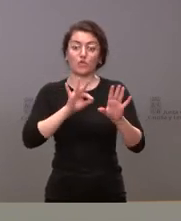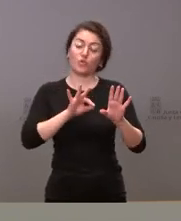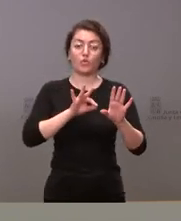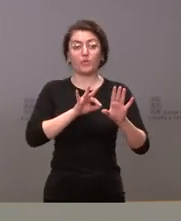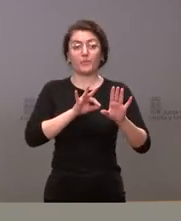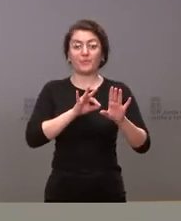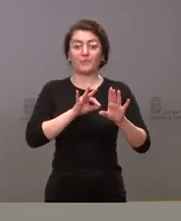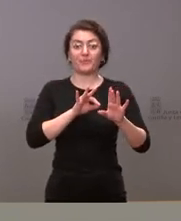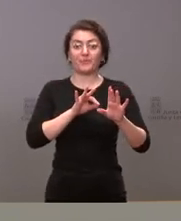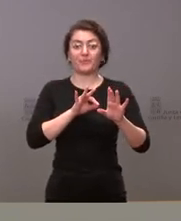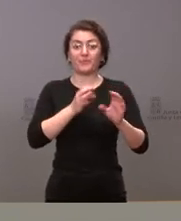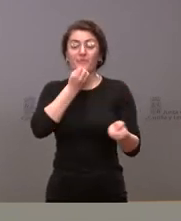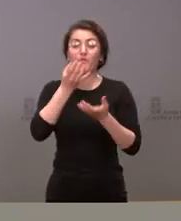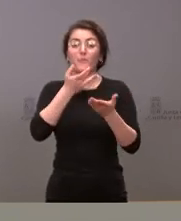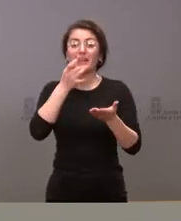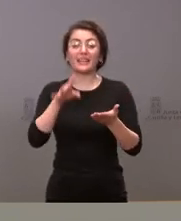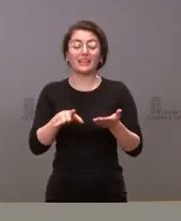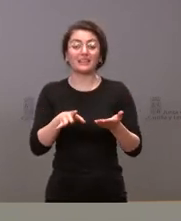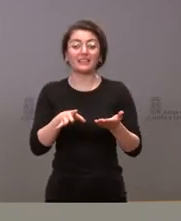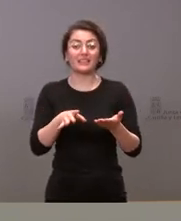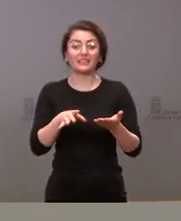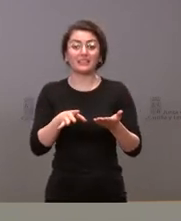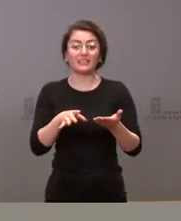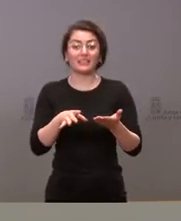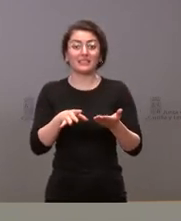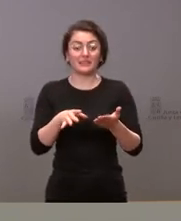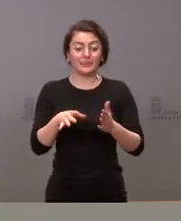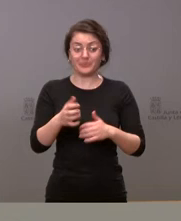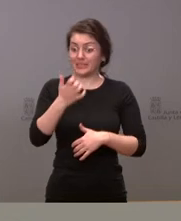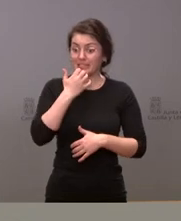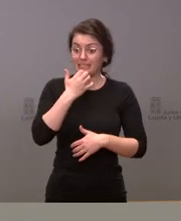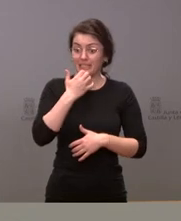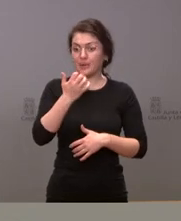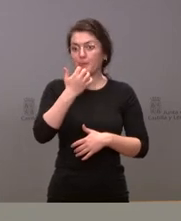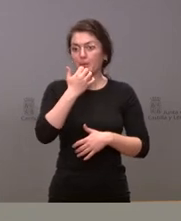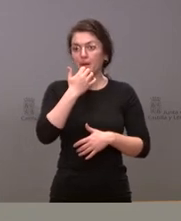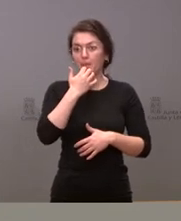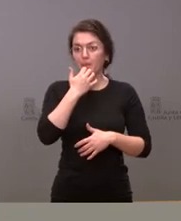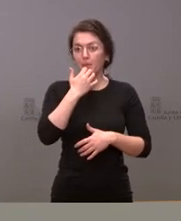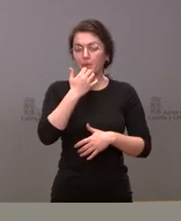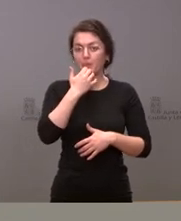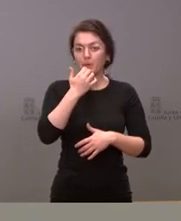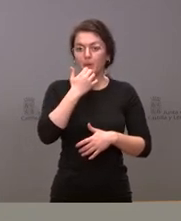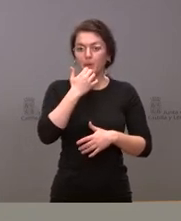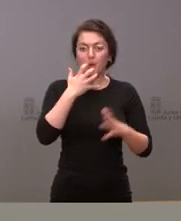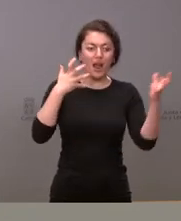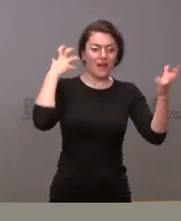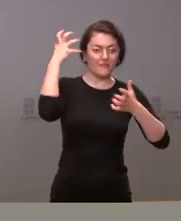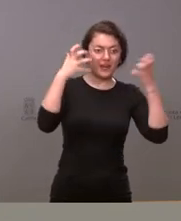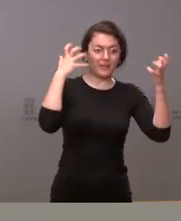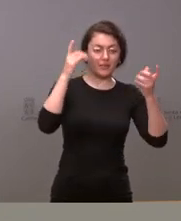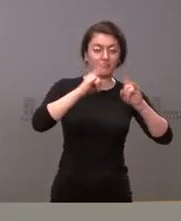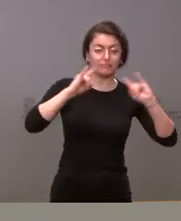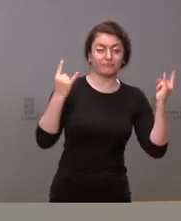pues se tendrá que informar cuando la decisión de fauna silvestre se produce en el ámbito rural es más